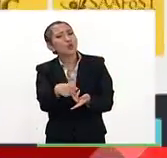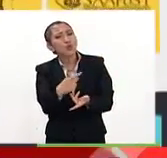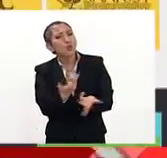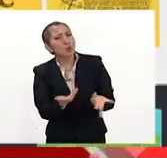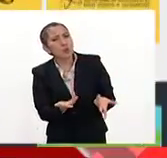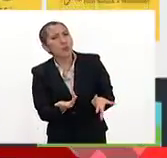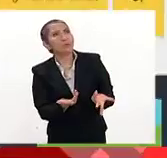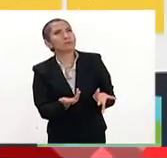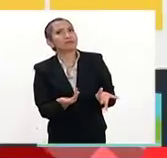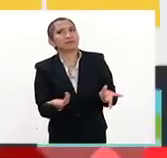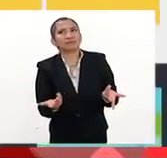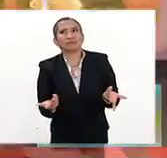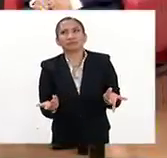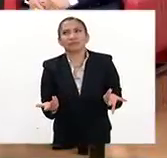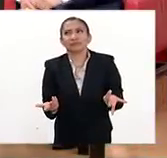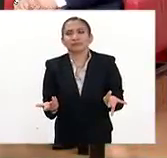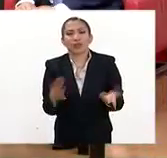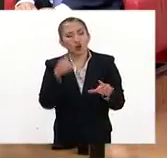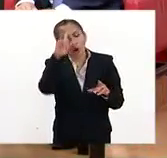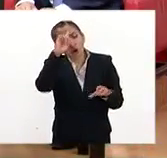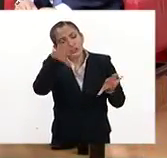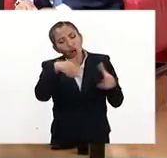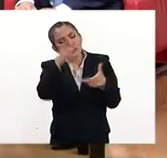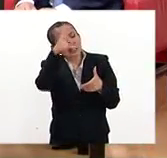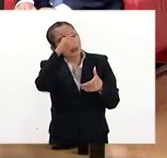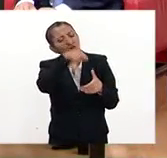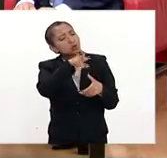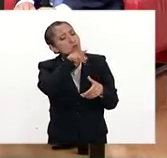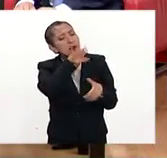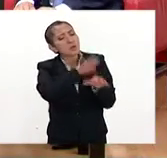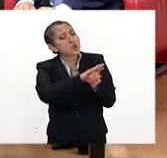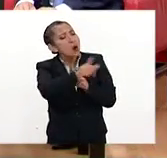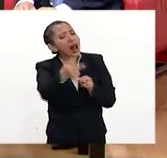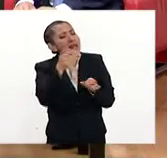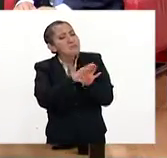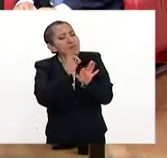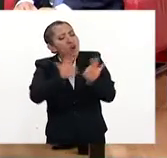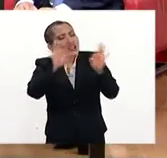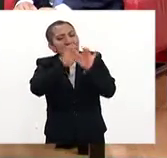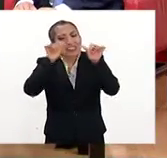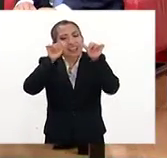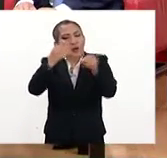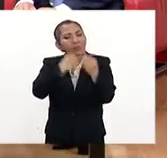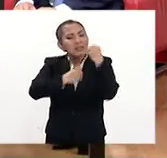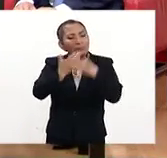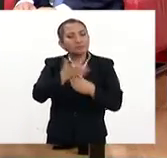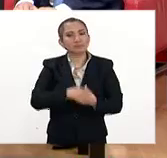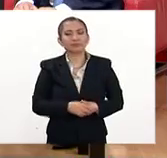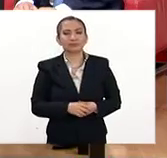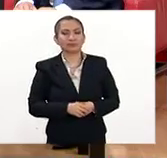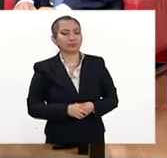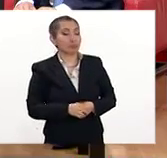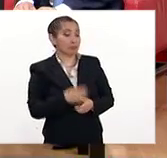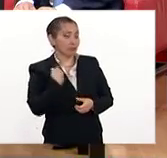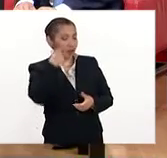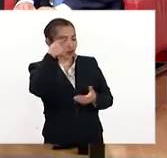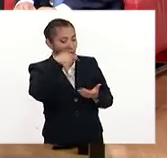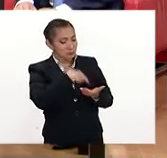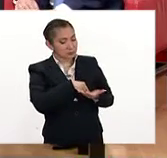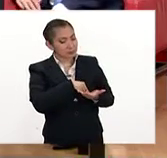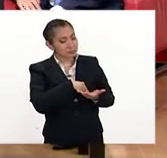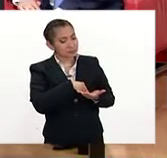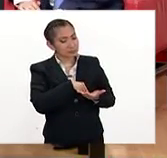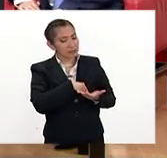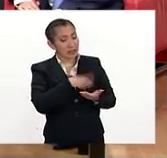consejo científico de todo lo que se dice en cuanto a la alimentación? Pues yo creo que hay cosas